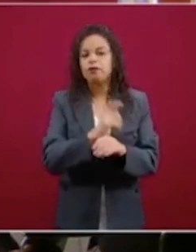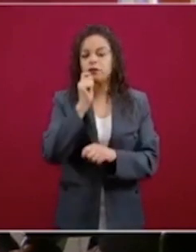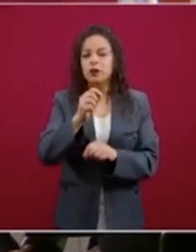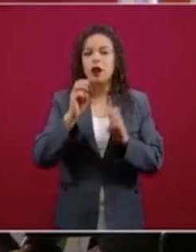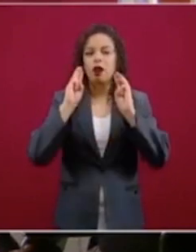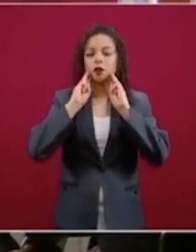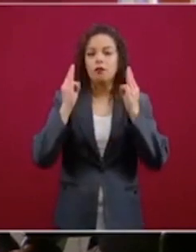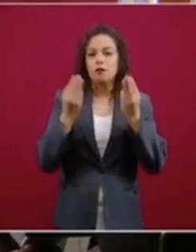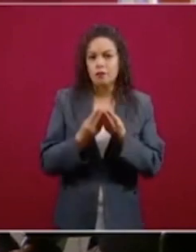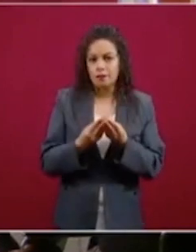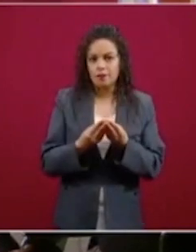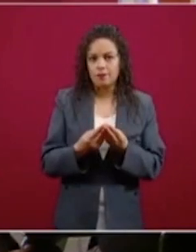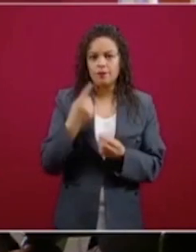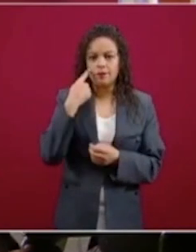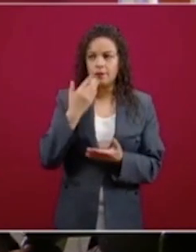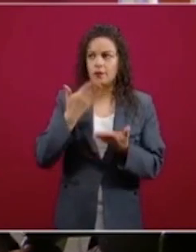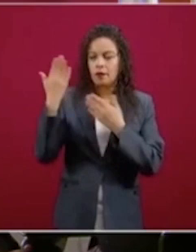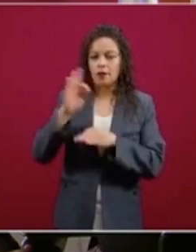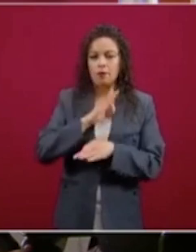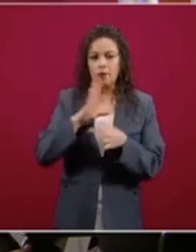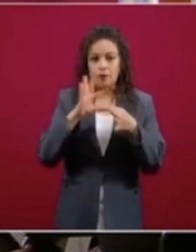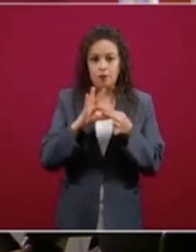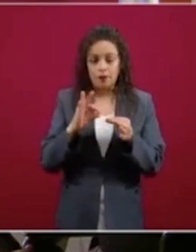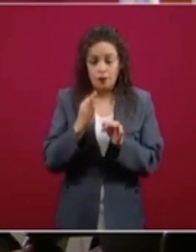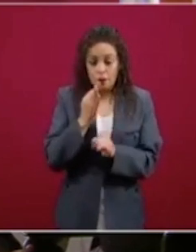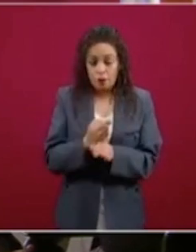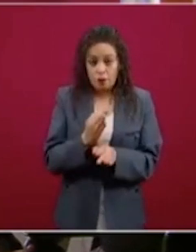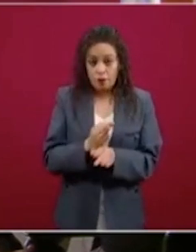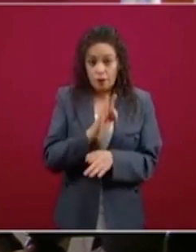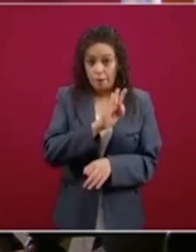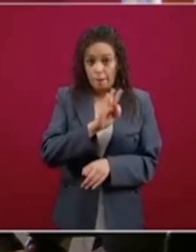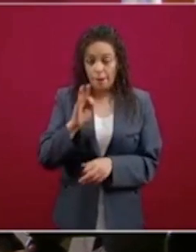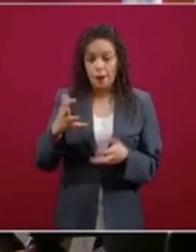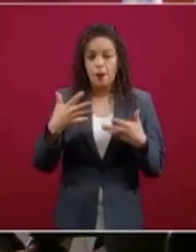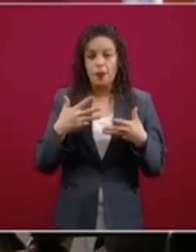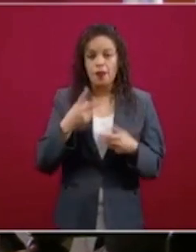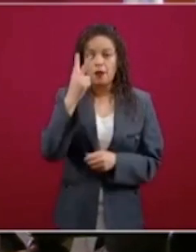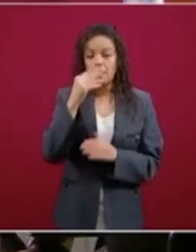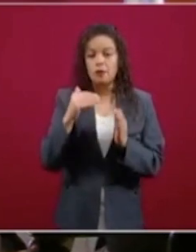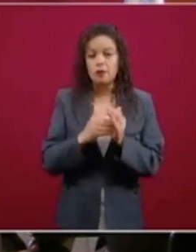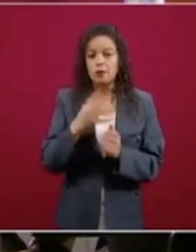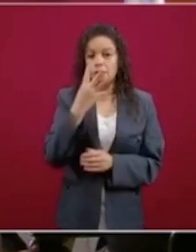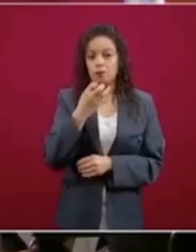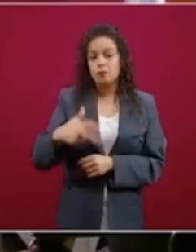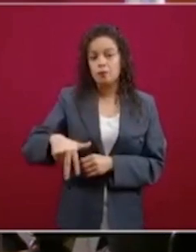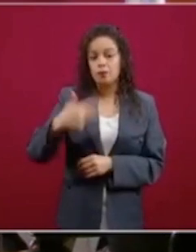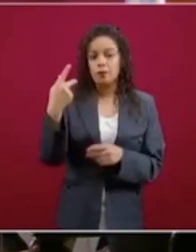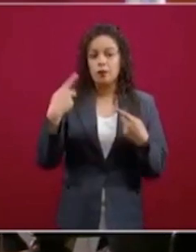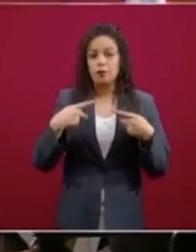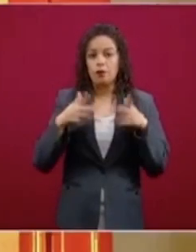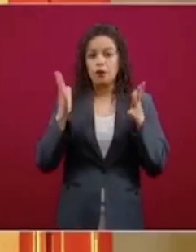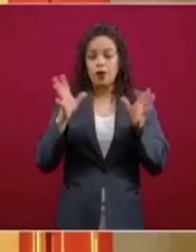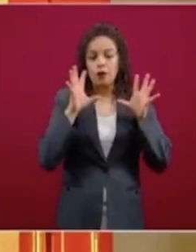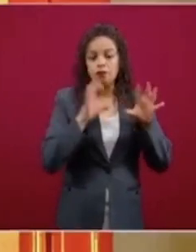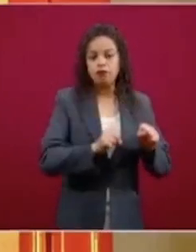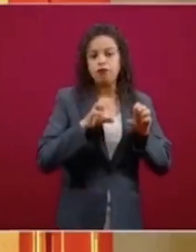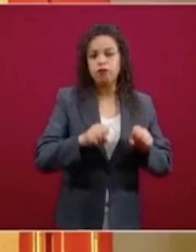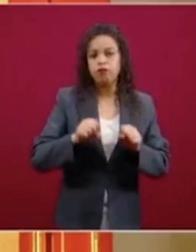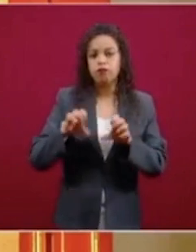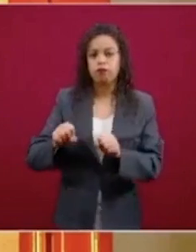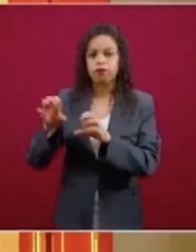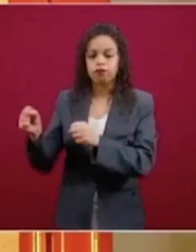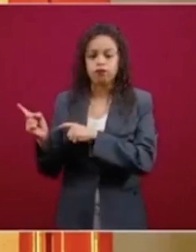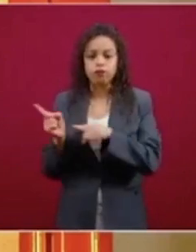hemos obtenido son los siguientes. A la fecha llevamos 2.413 detenidos, 7